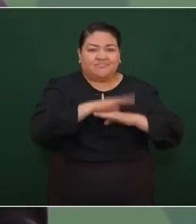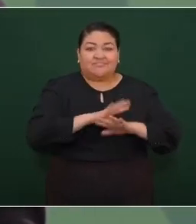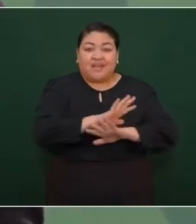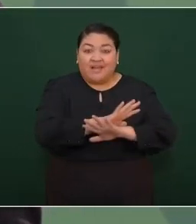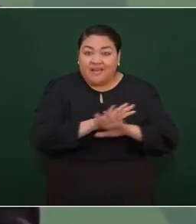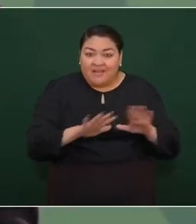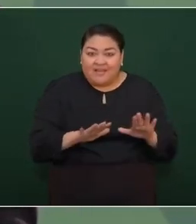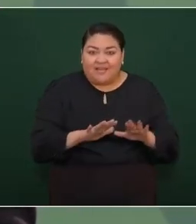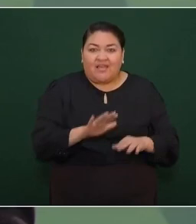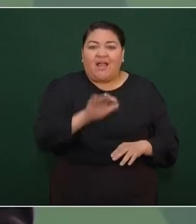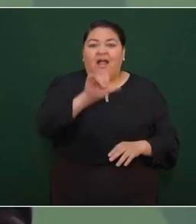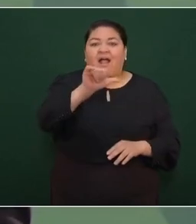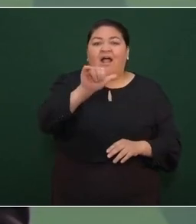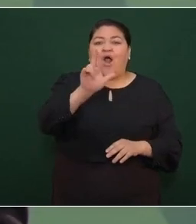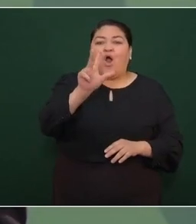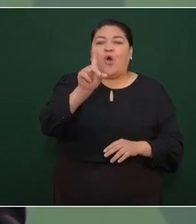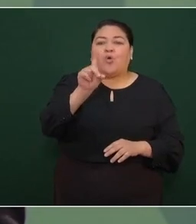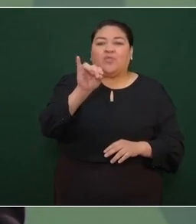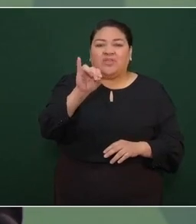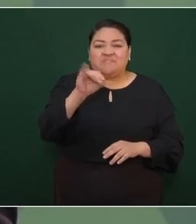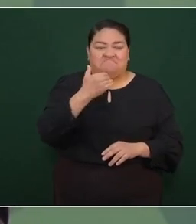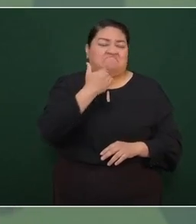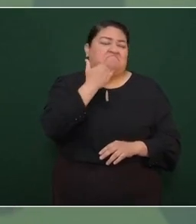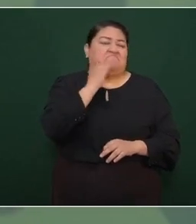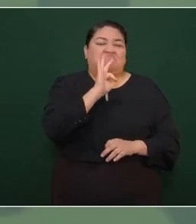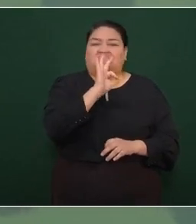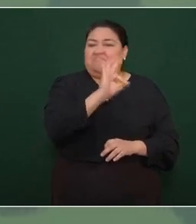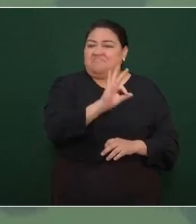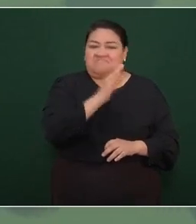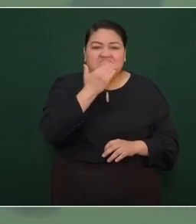de Audi es muy buena noticia